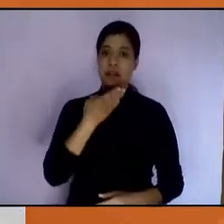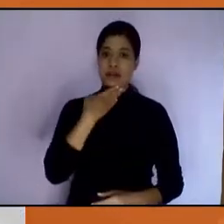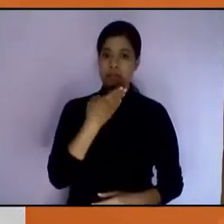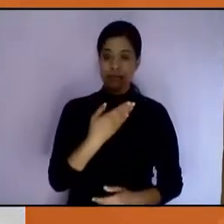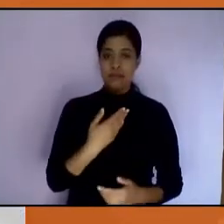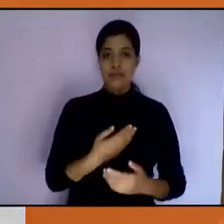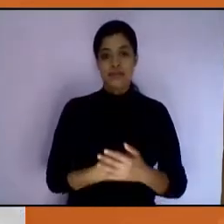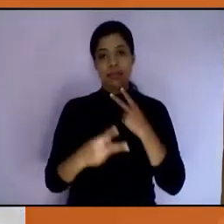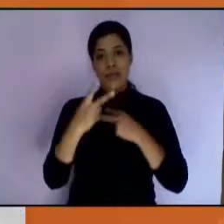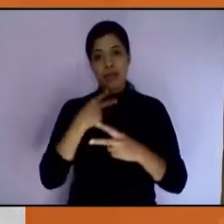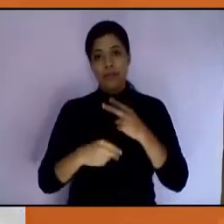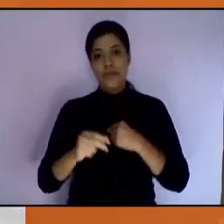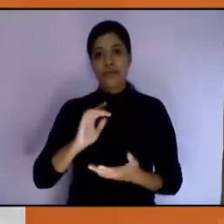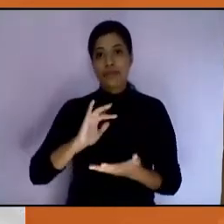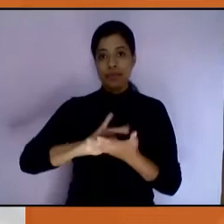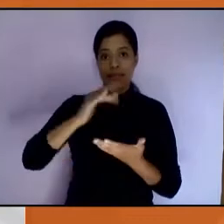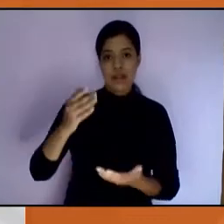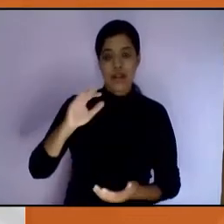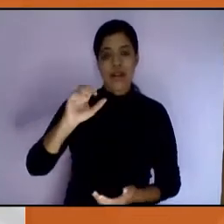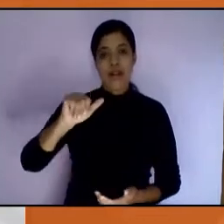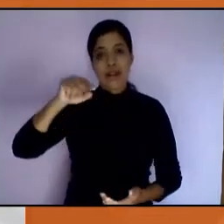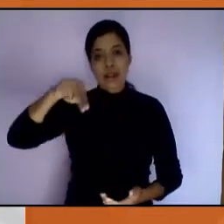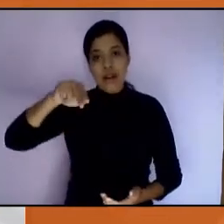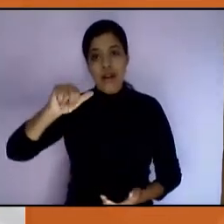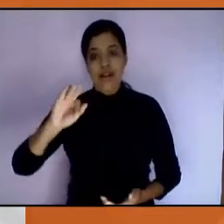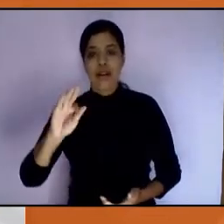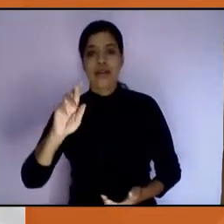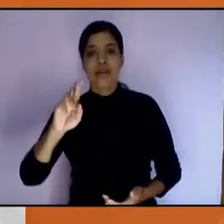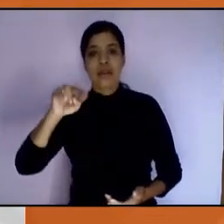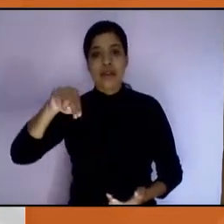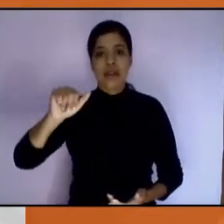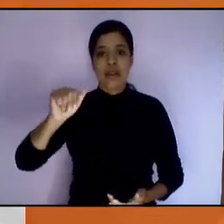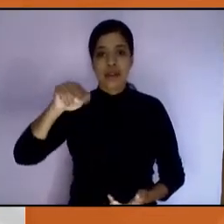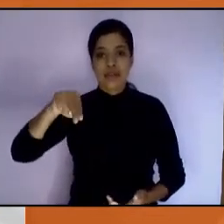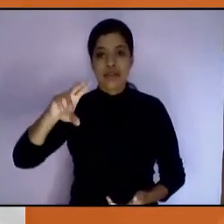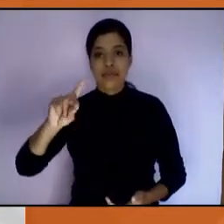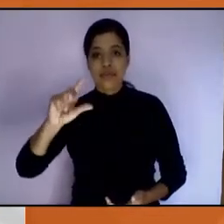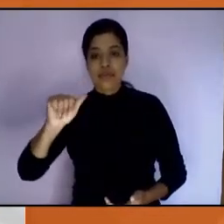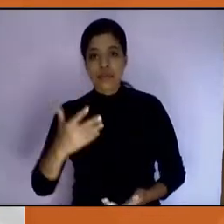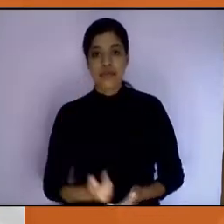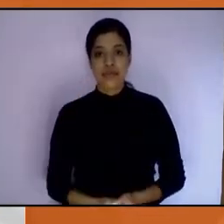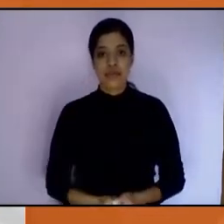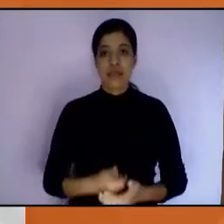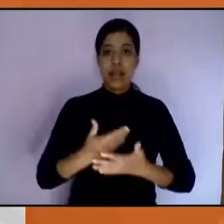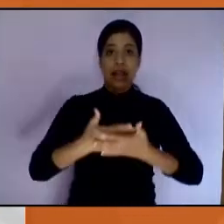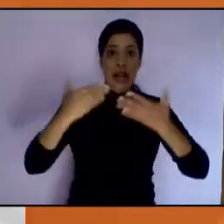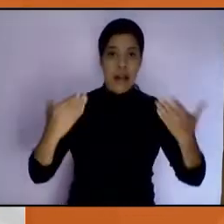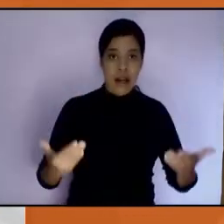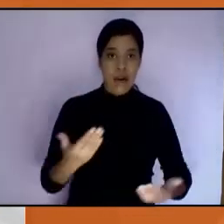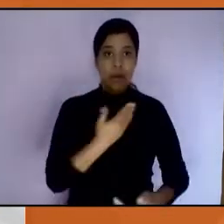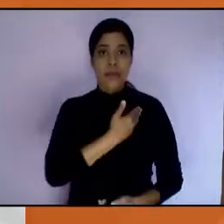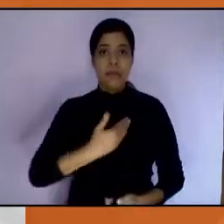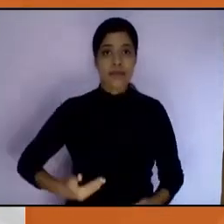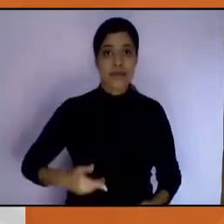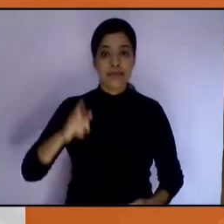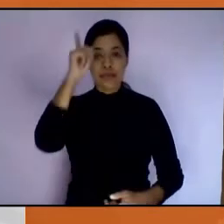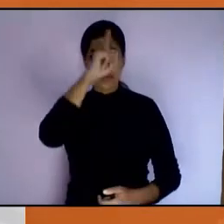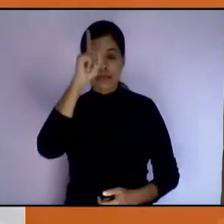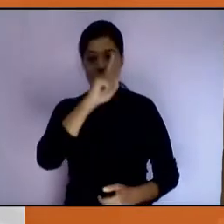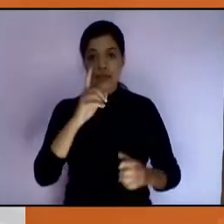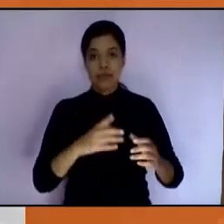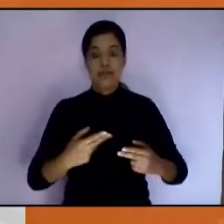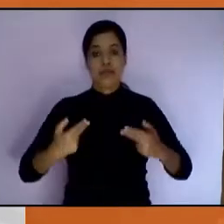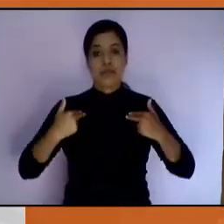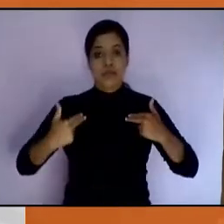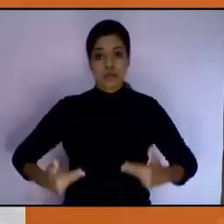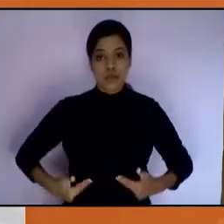Muchas gracias a la maestra Ana Fernanda Hierro por su intervención y vamos a escuchar a la presidenta de la Comisión de Desarrollo Humano del Consejo Nuevo